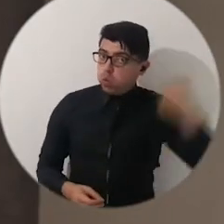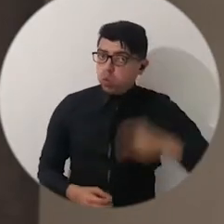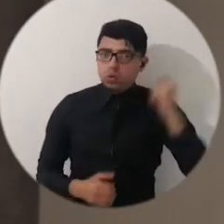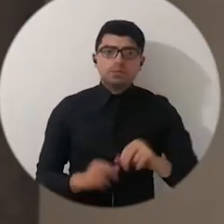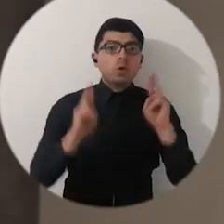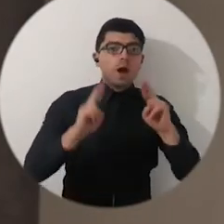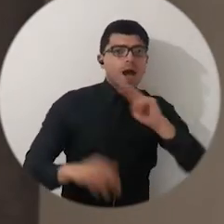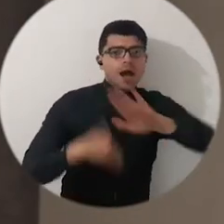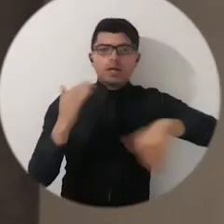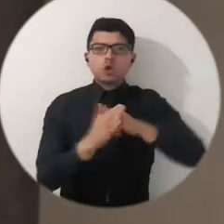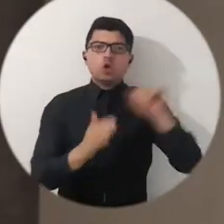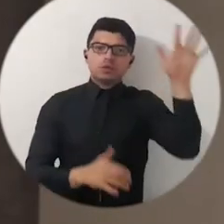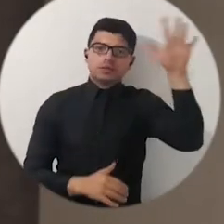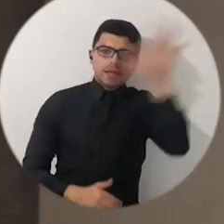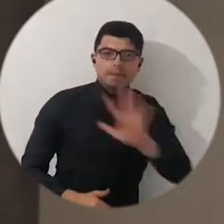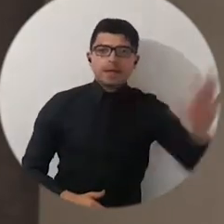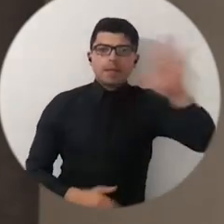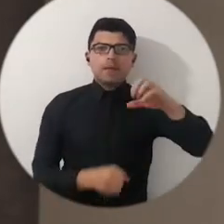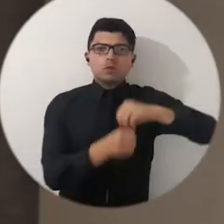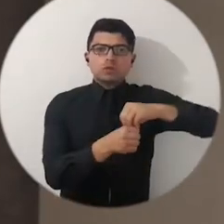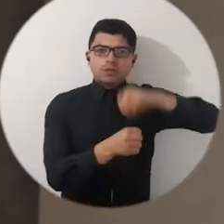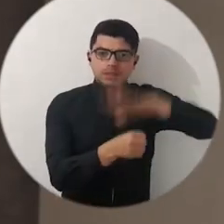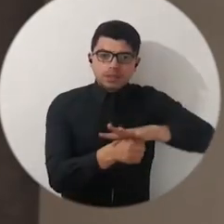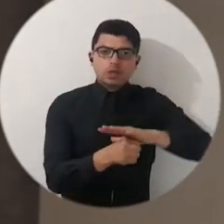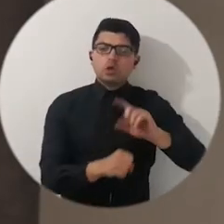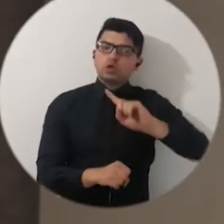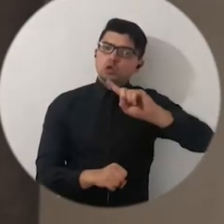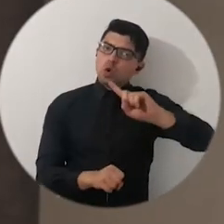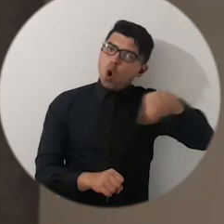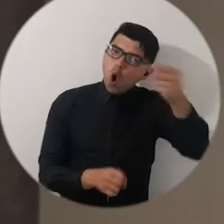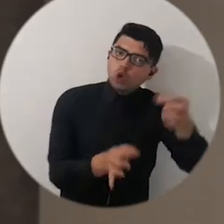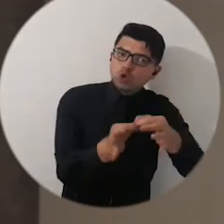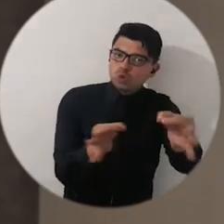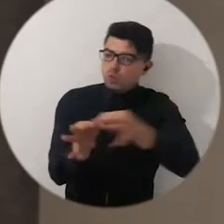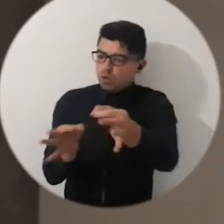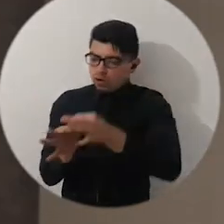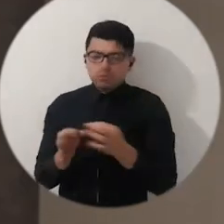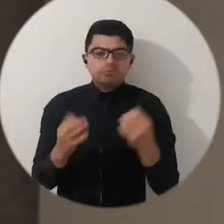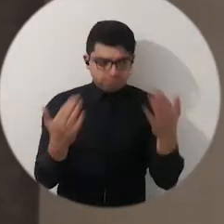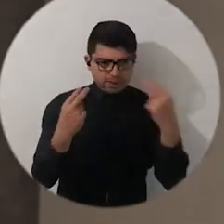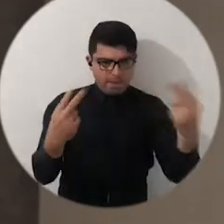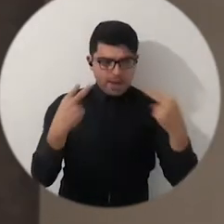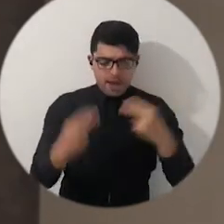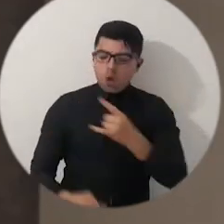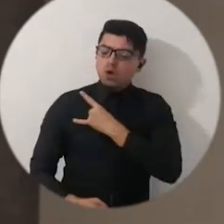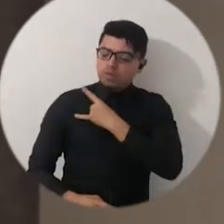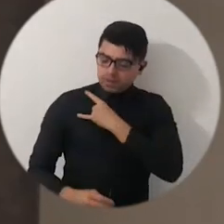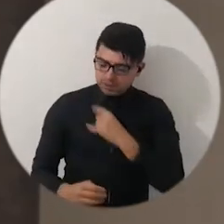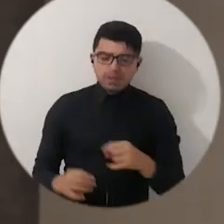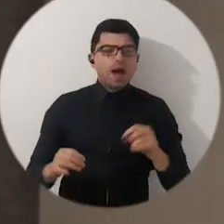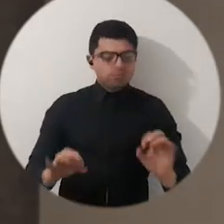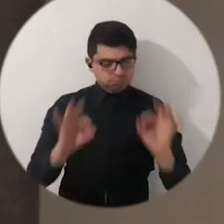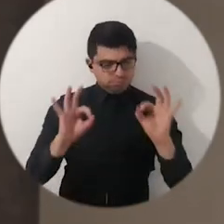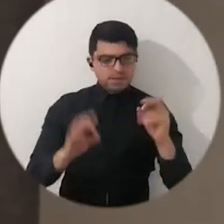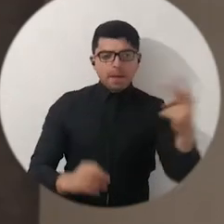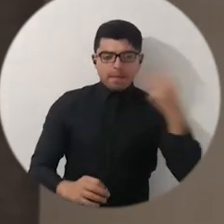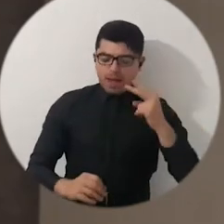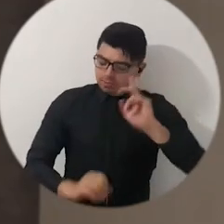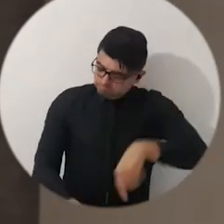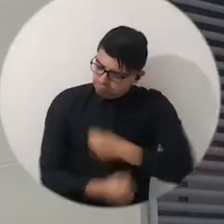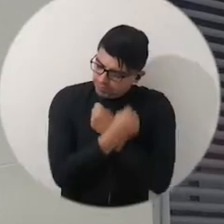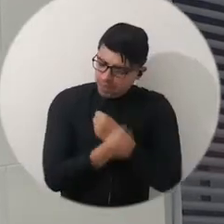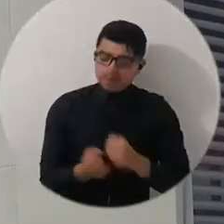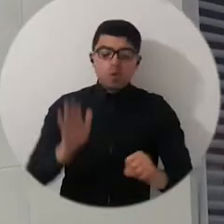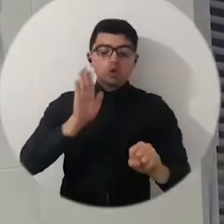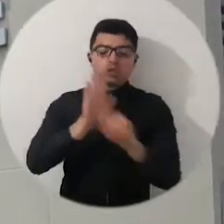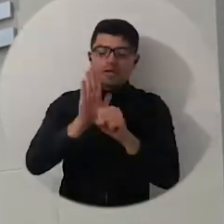ojalá todos, el departamento, el distrito, muchos otros municipios sigan mirando a la universidad con buenos ojos, con ojos de